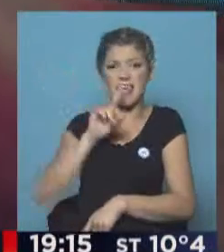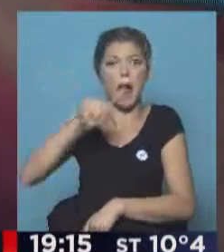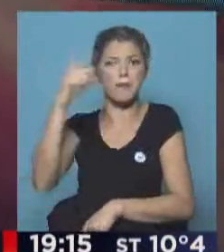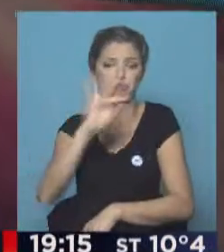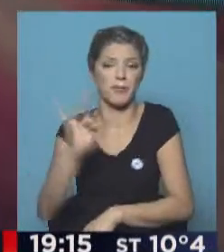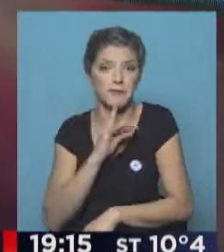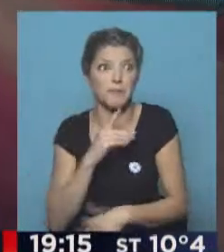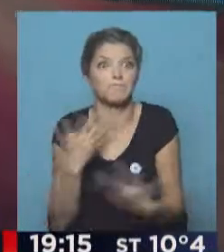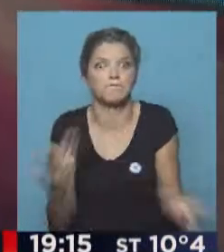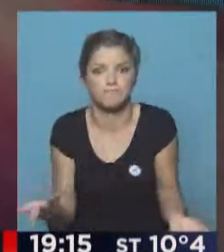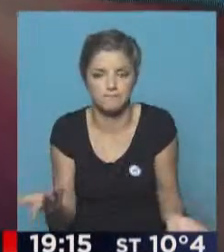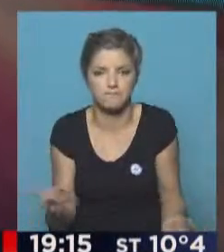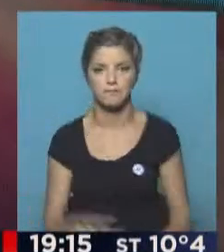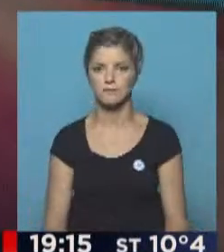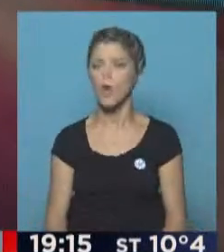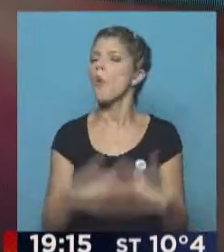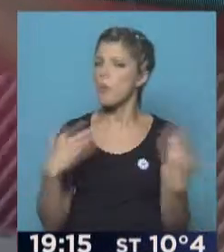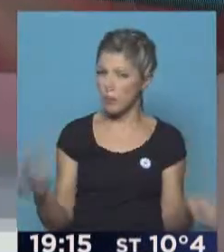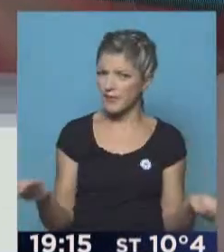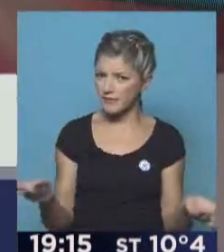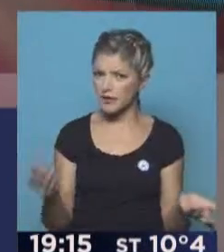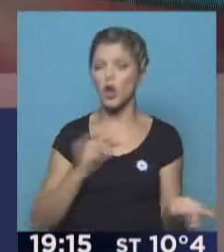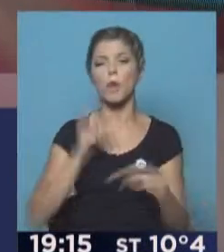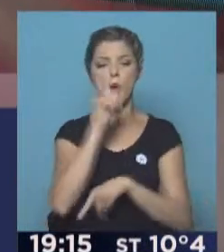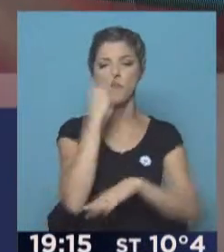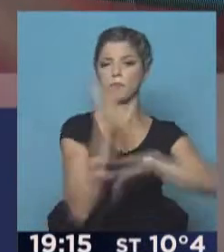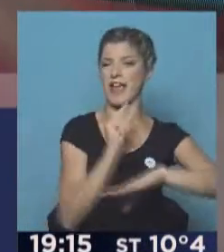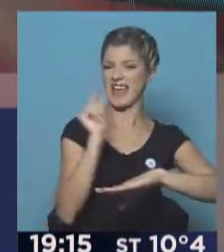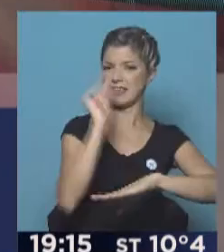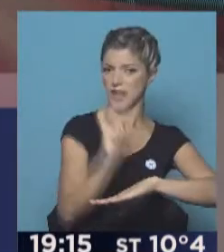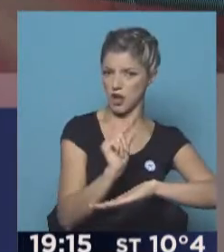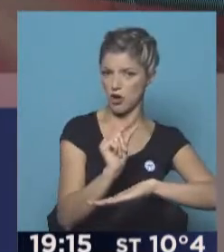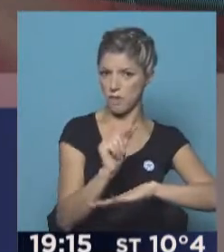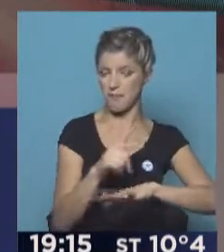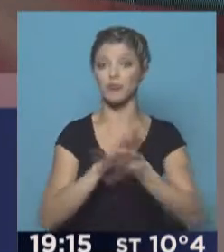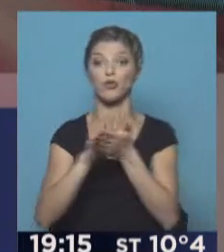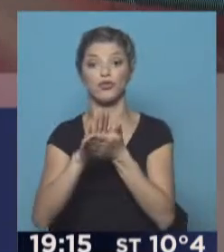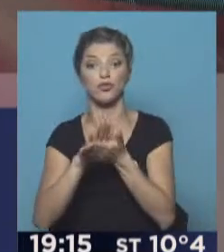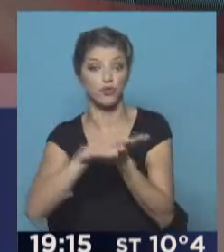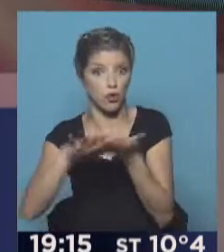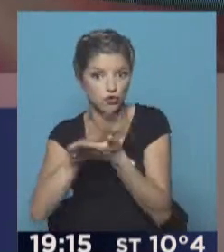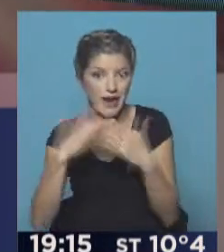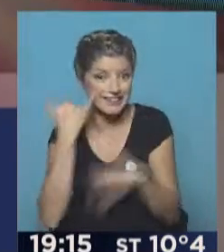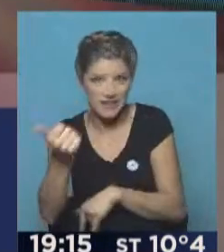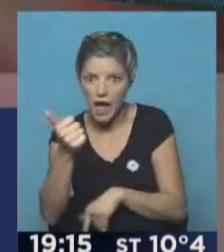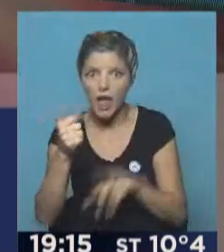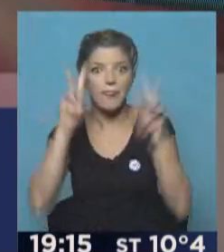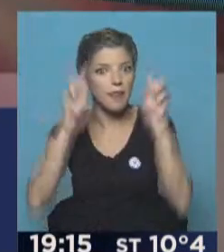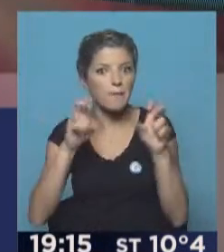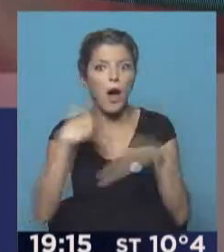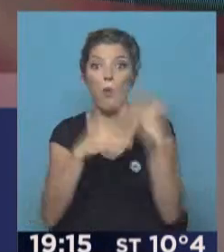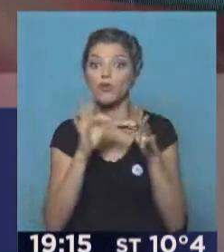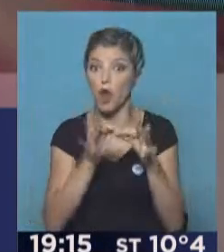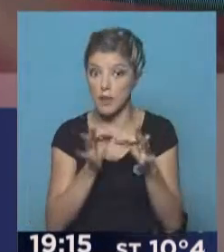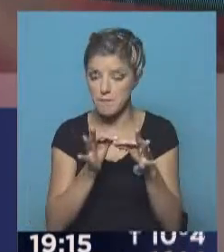¿Podría haber, por ejemplo, un interinato para salir rápido de este tema de los Juegos Olímpicos? ¿O el técnico tendría que serse al definitivo? Muy buena pregunta. Hoy,